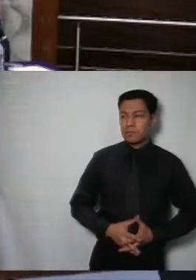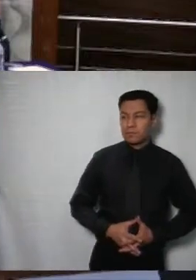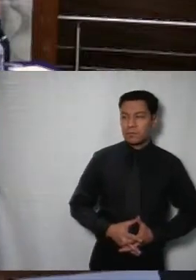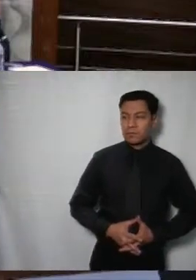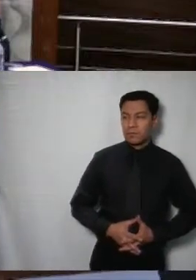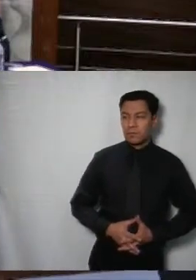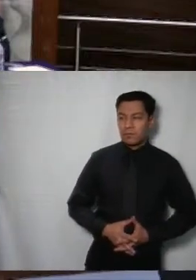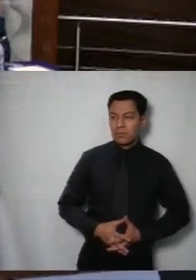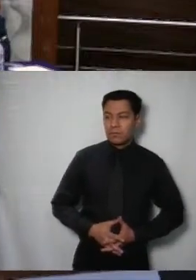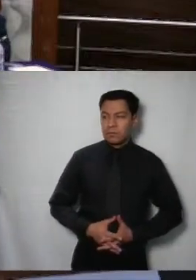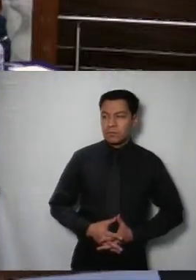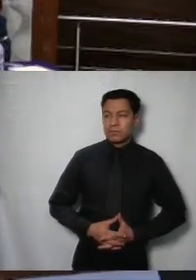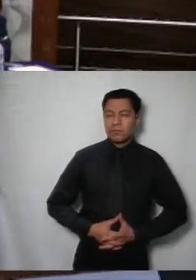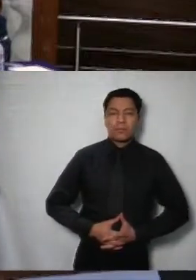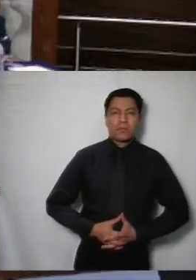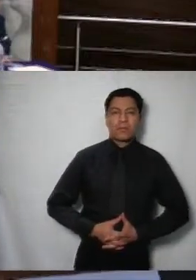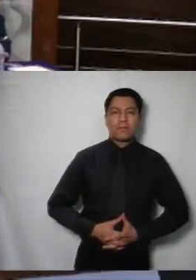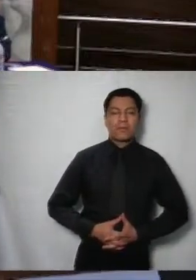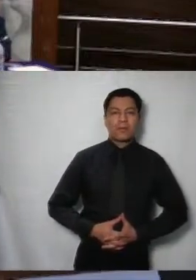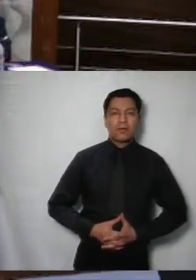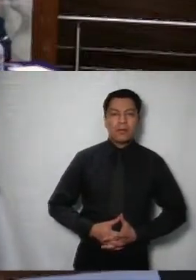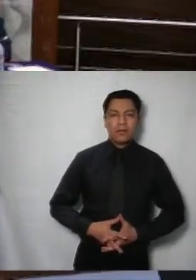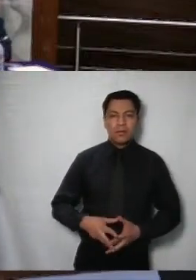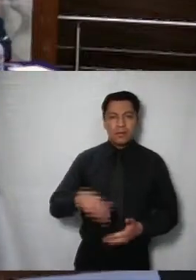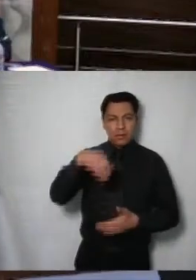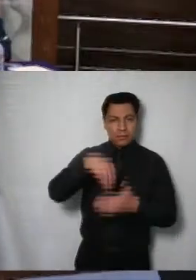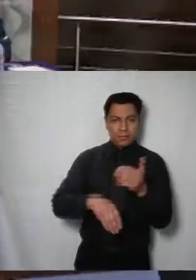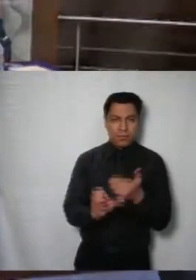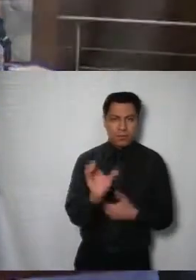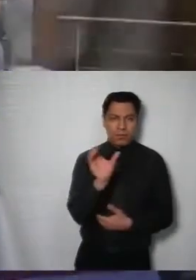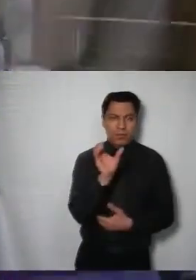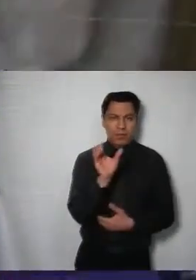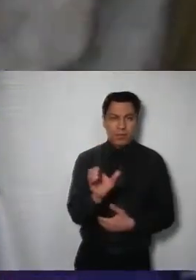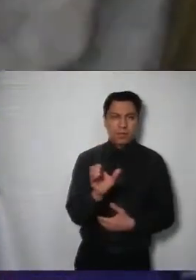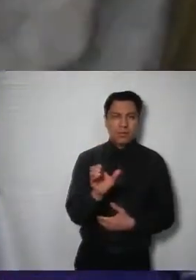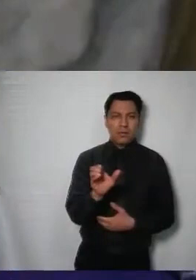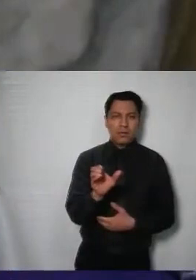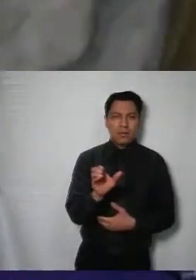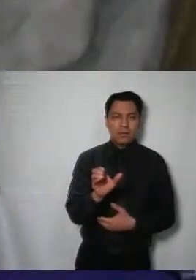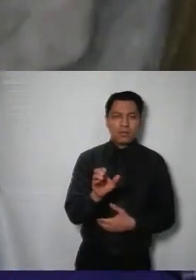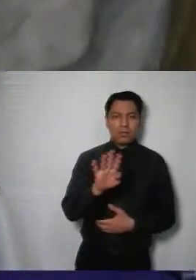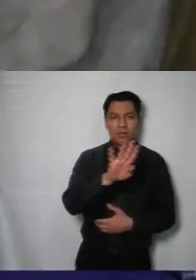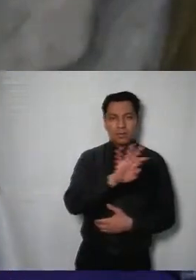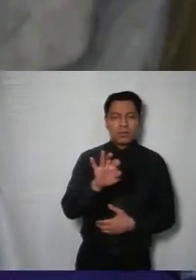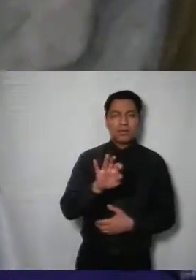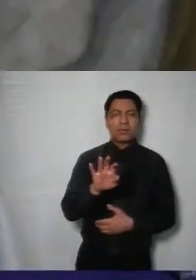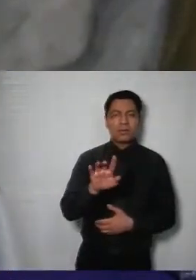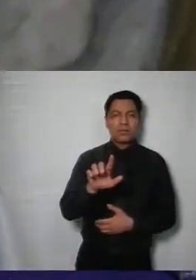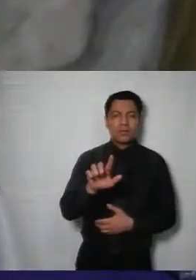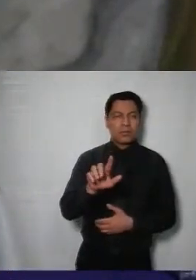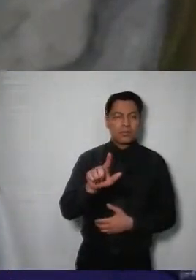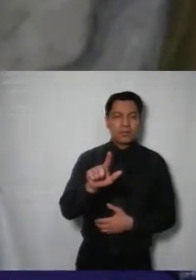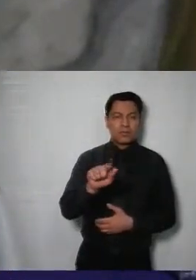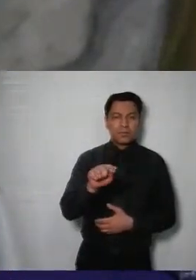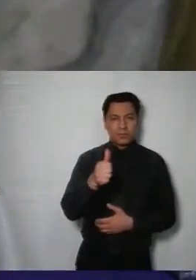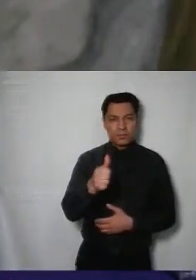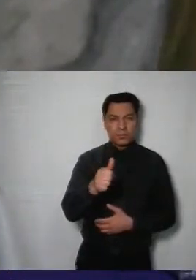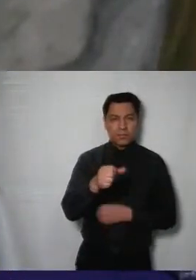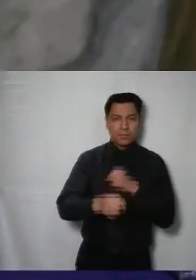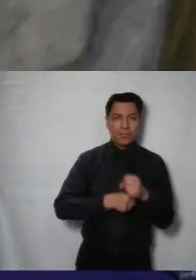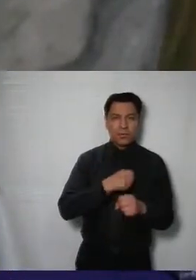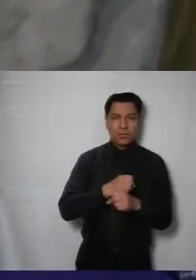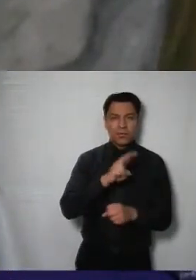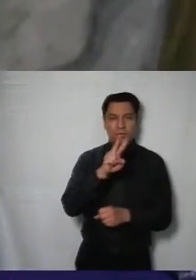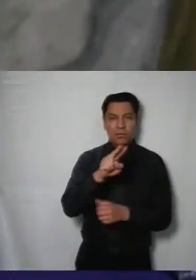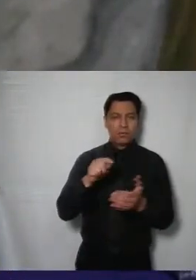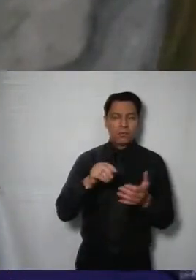bloque señalar en el expediente igual 436 diagonal 2024 que efectivamente a partir del estudio que